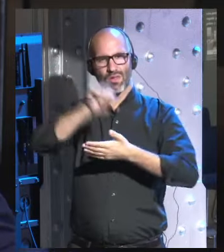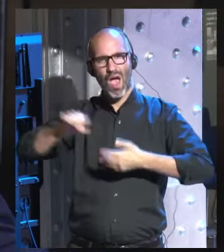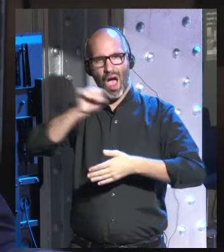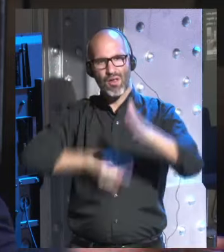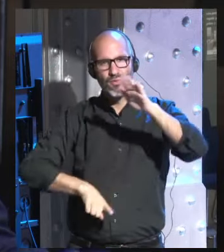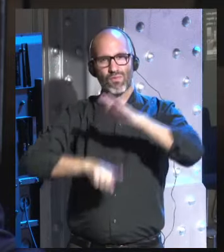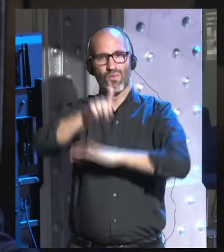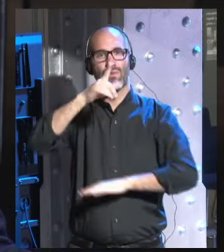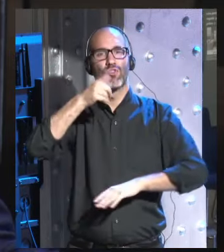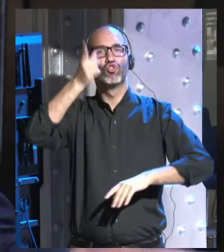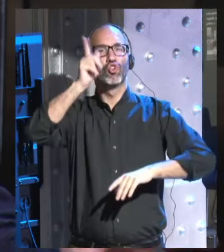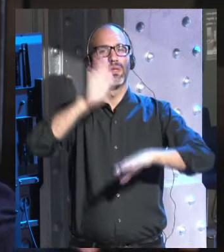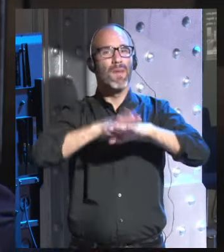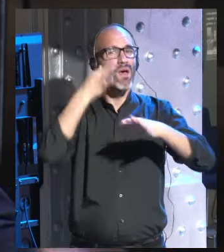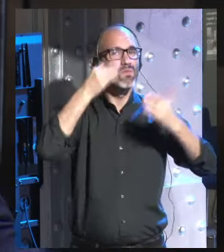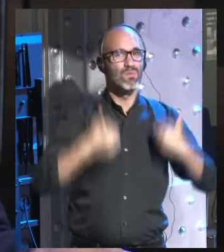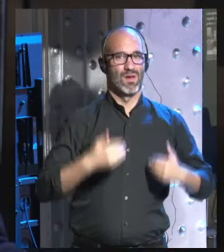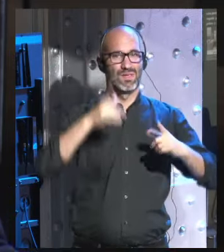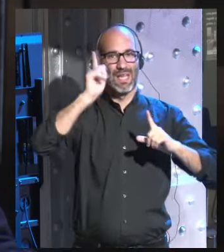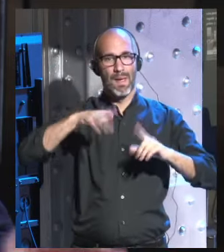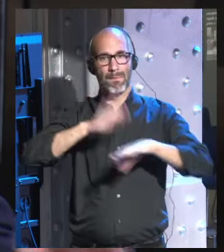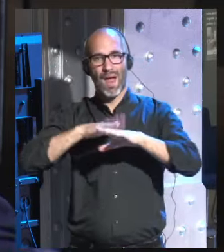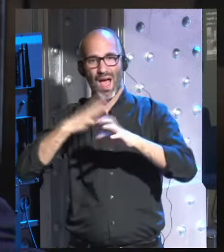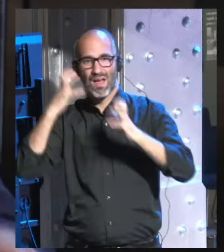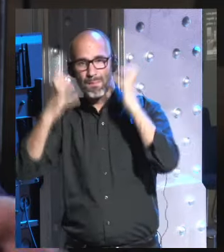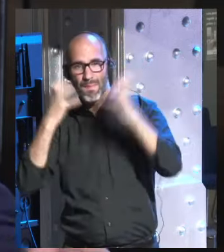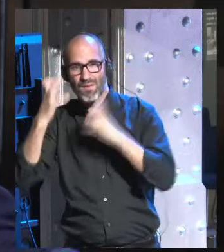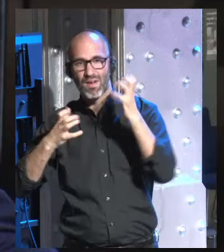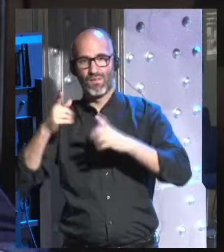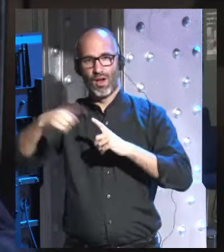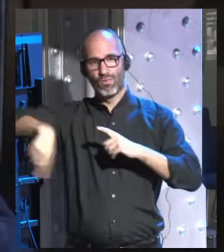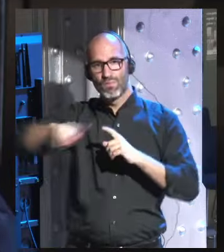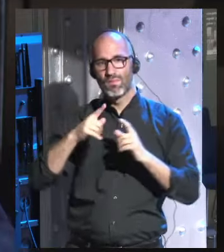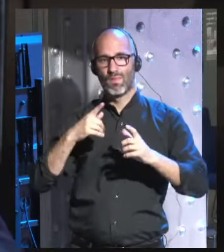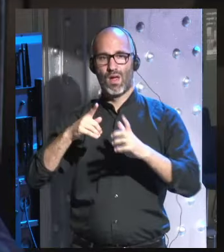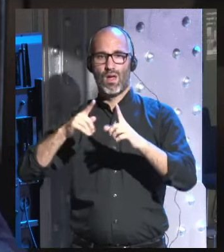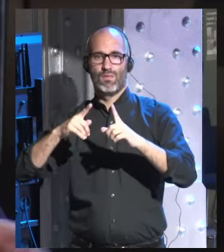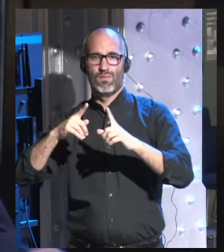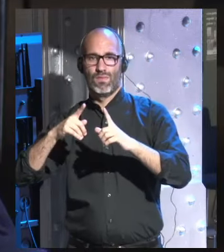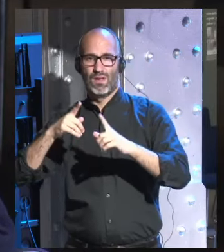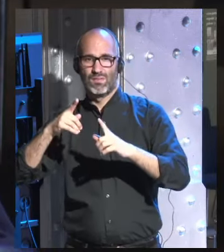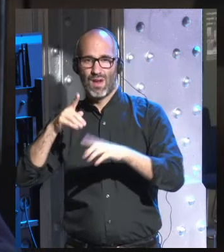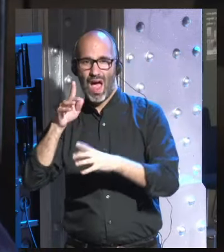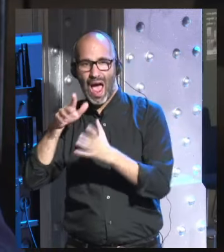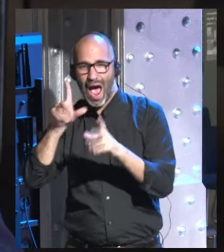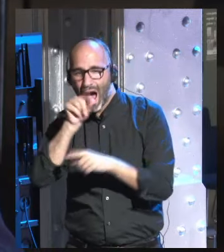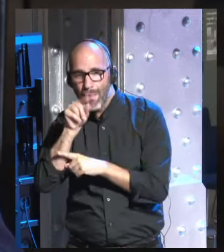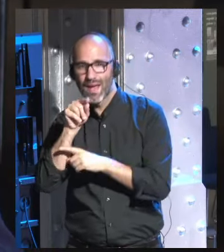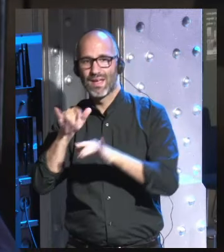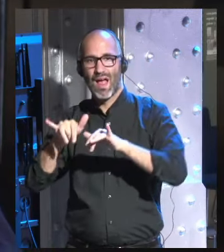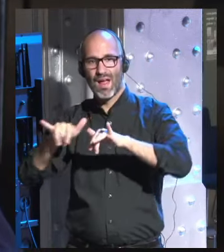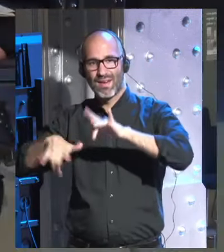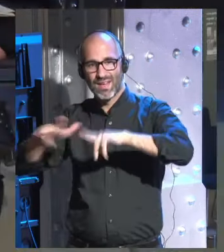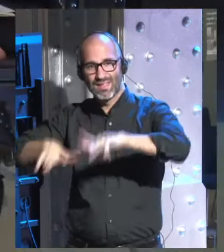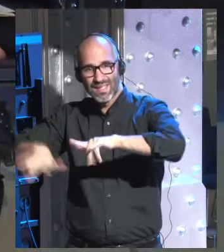para los seres humanos todos los mamíferos las aves y al menos algunos reptiles los peces probablemente